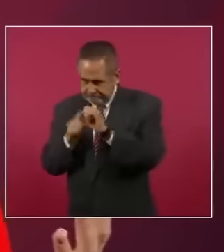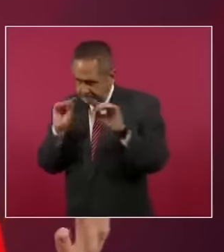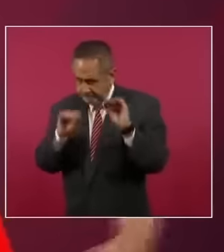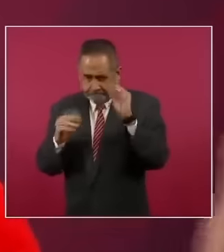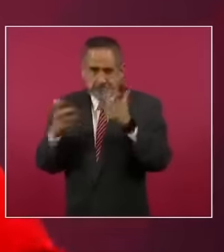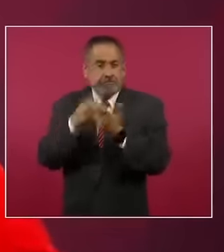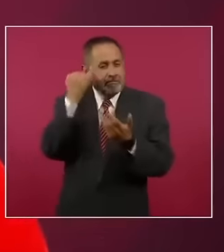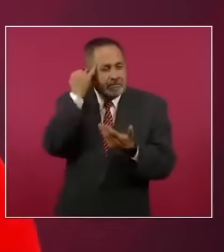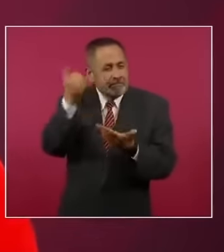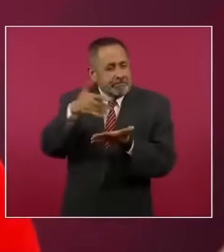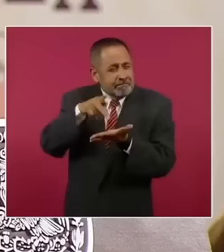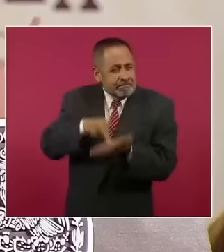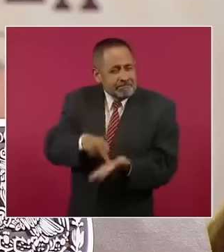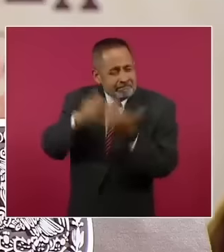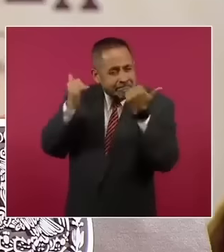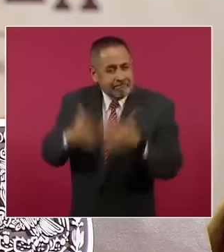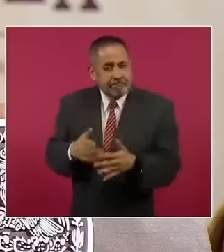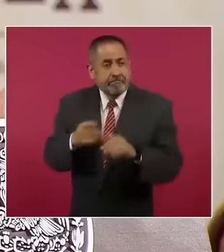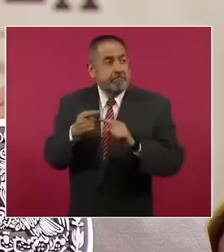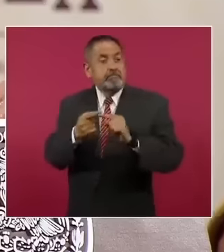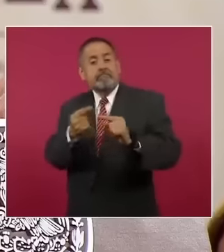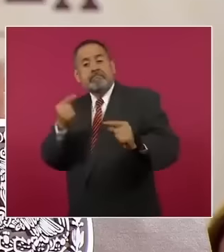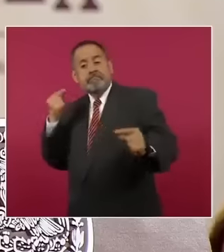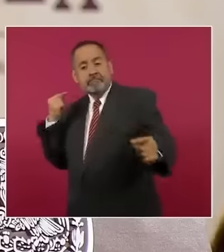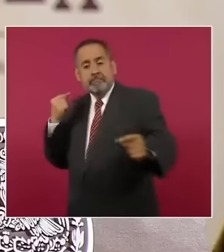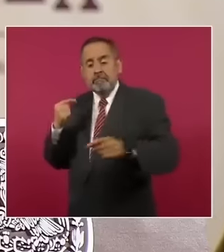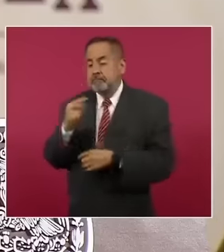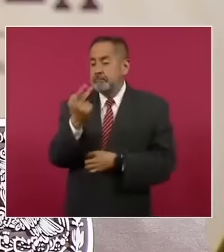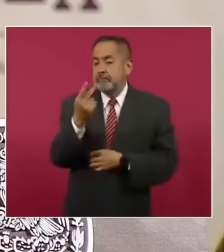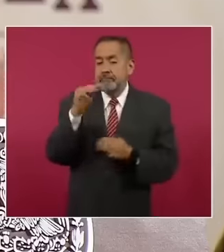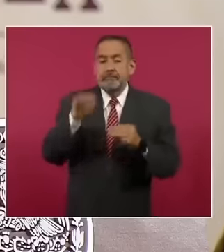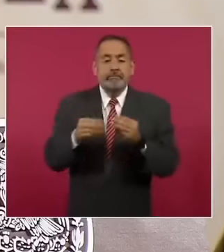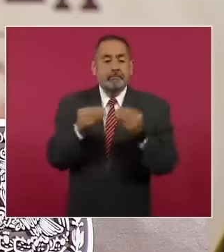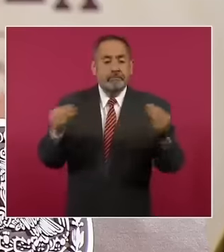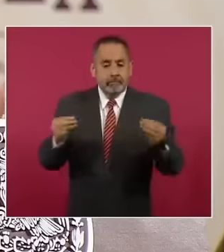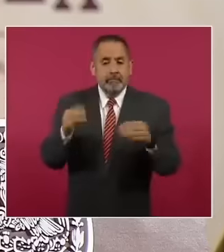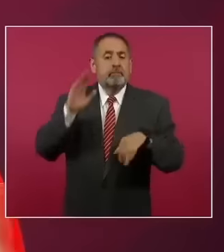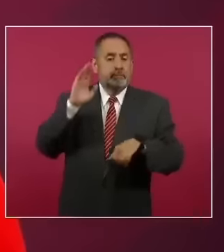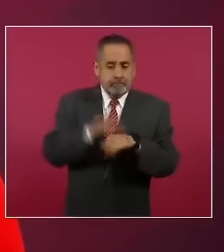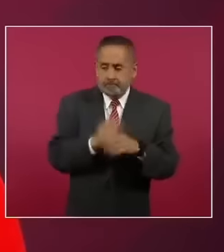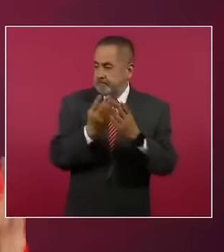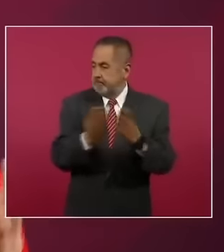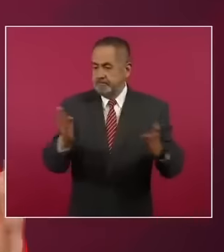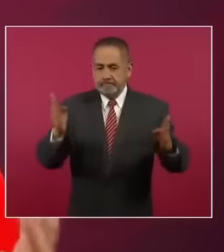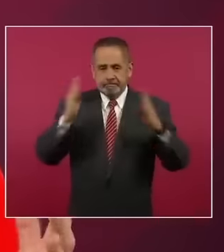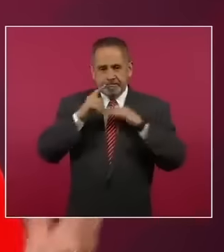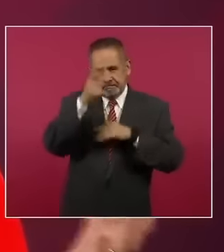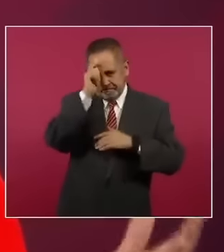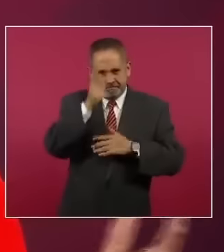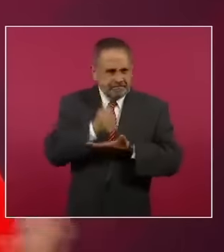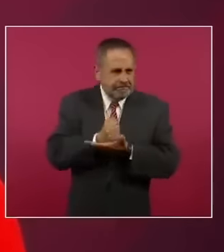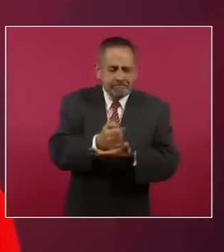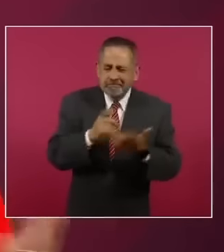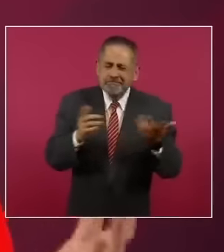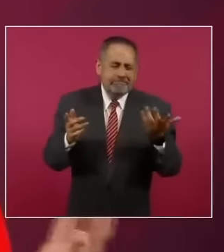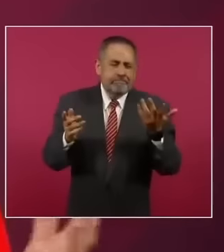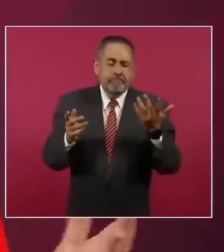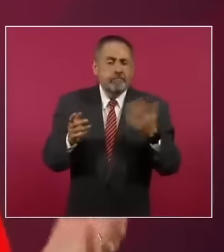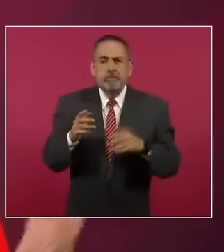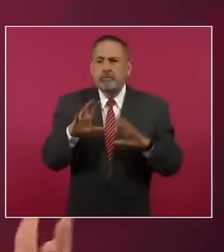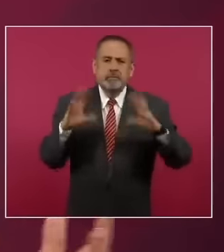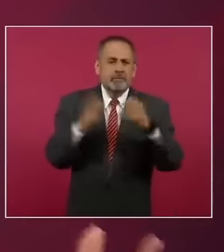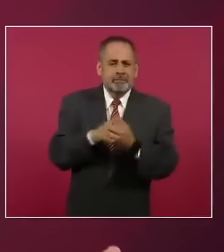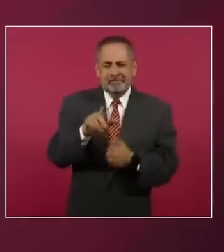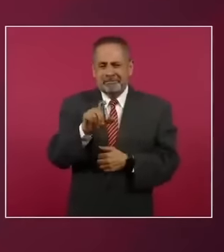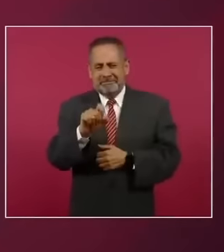Imagínense lo que pesa eso. Es un tren que mide 25 metros de largo más la cabina, que son alrededor de dos y medio. Estamos hablando de entre 27